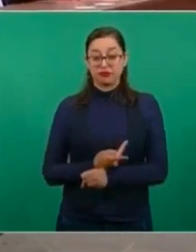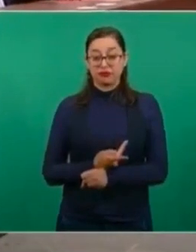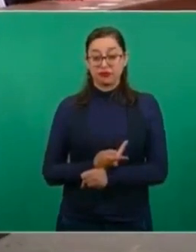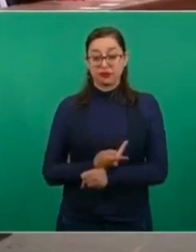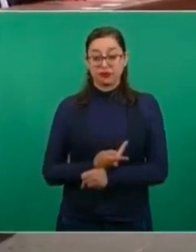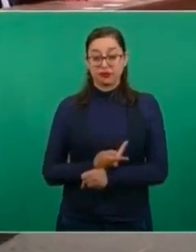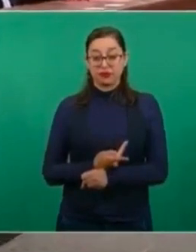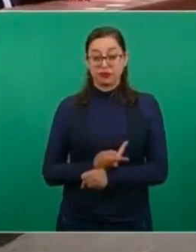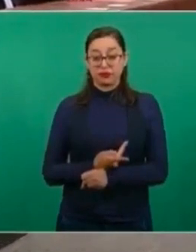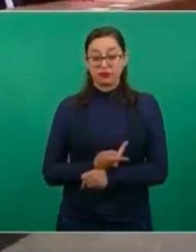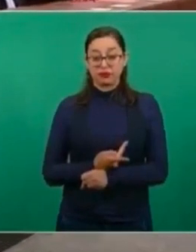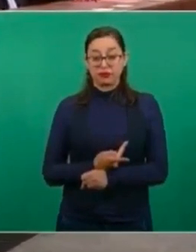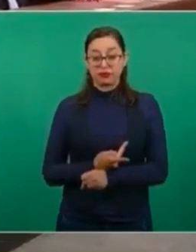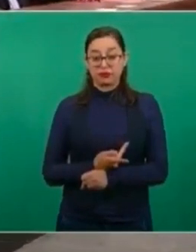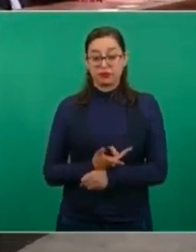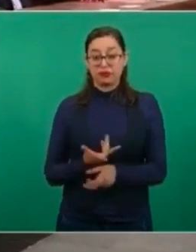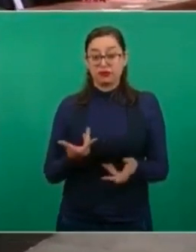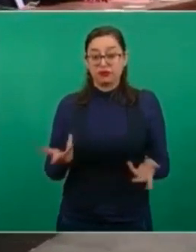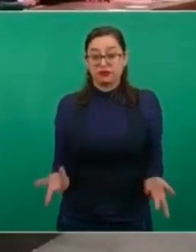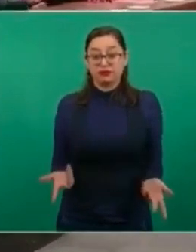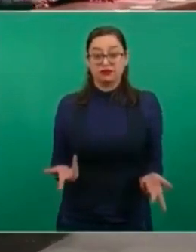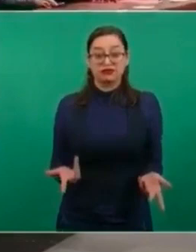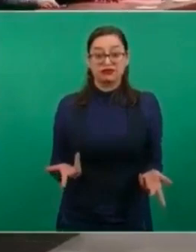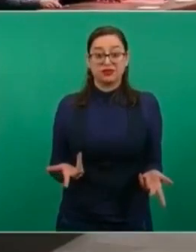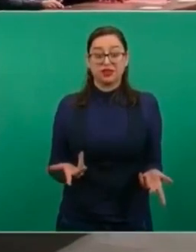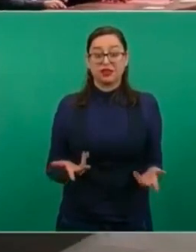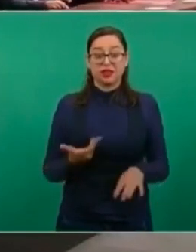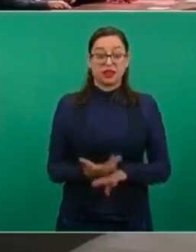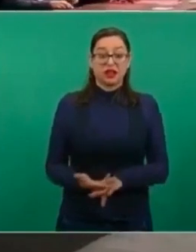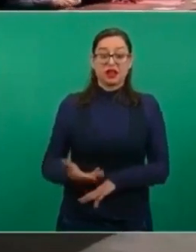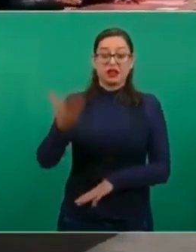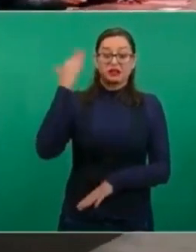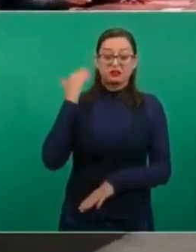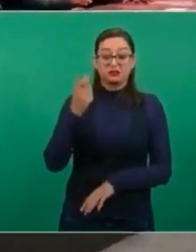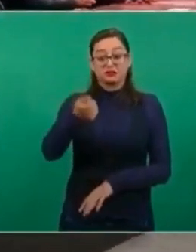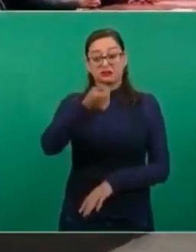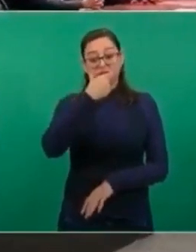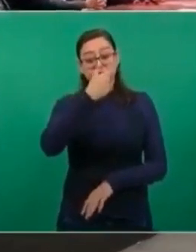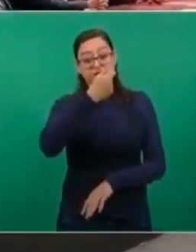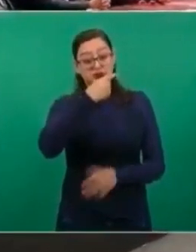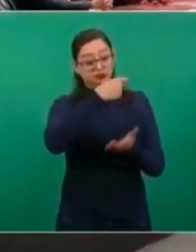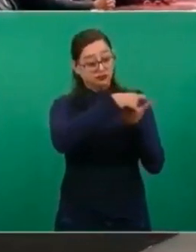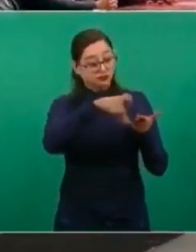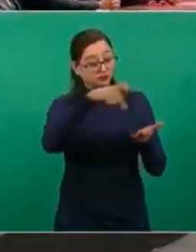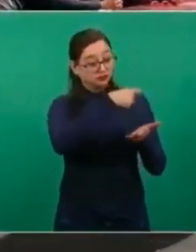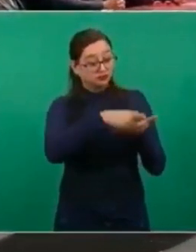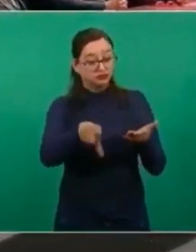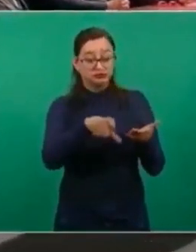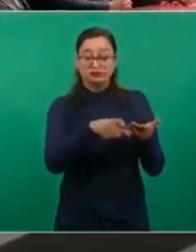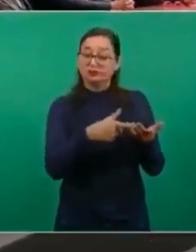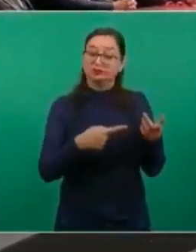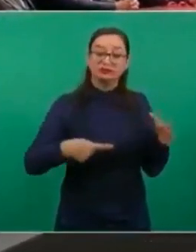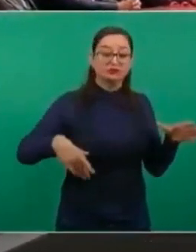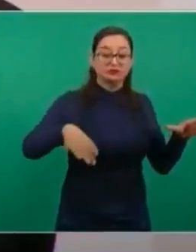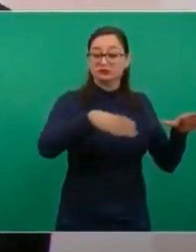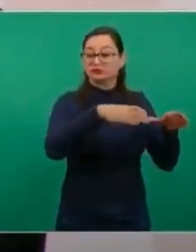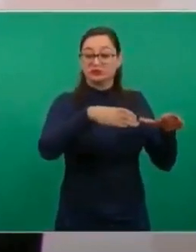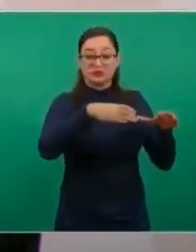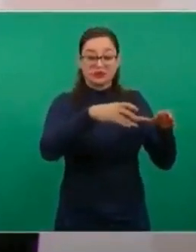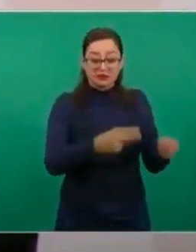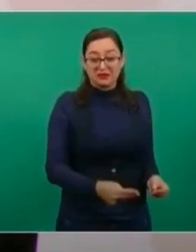el abasto de medicamentos en un jugoso negocio. Diez empresas, ni siquiera